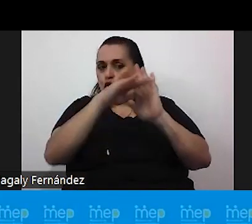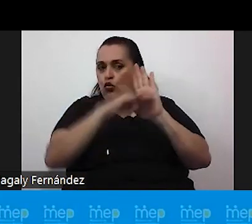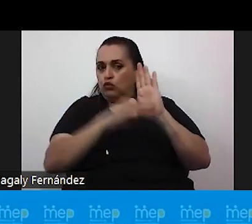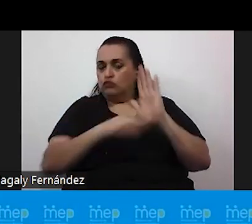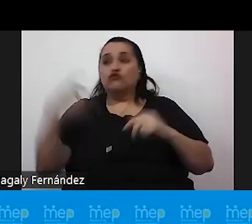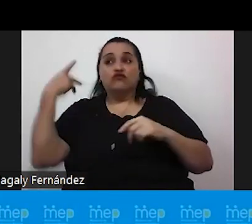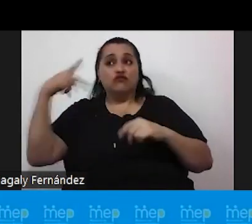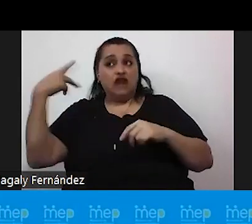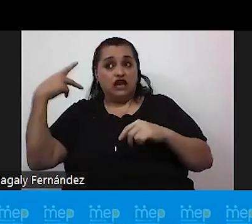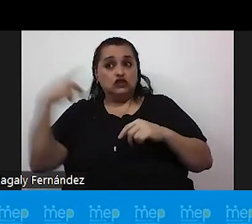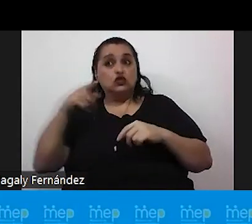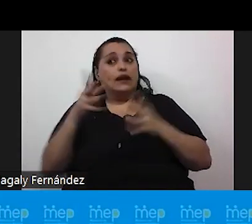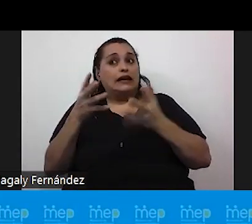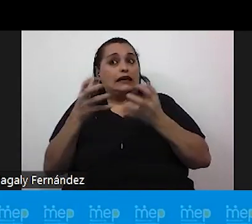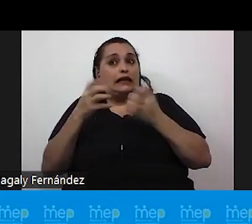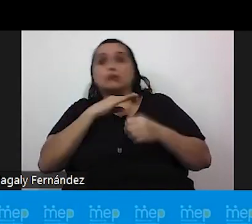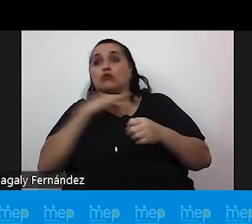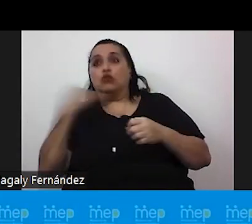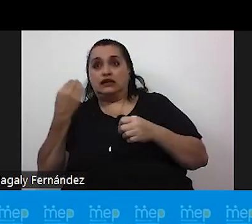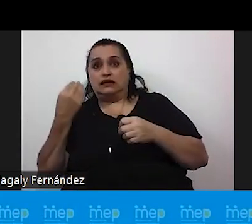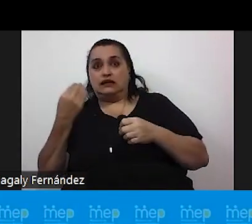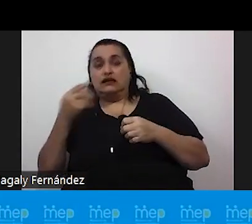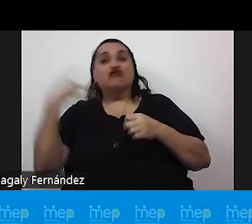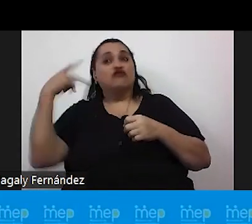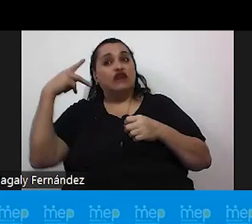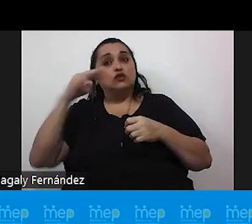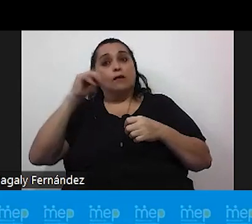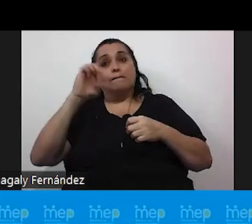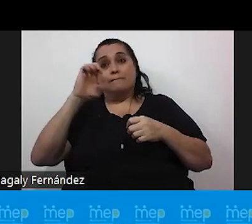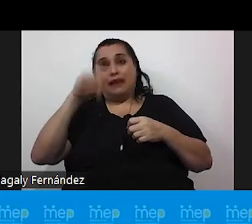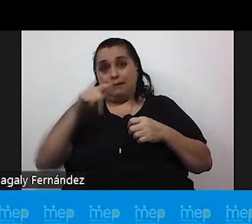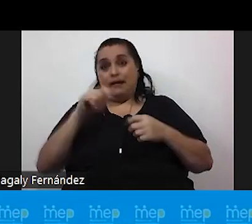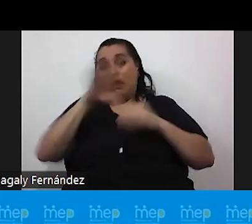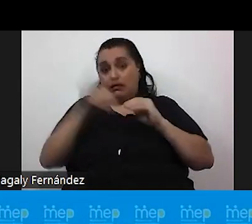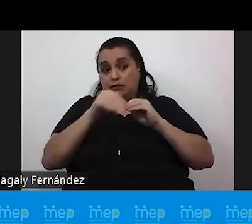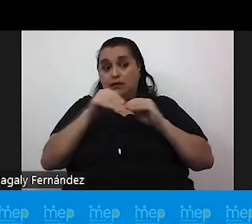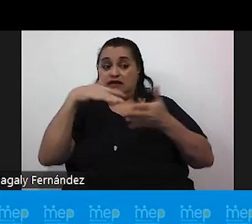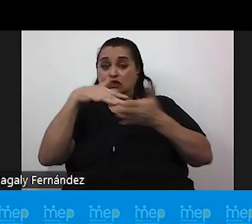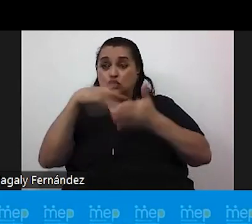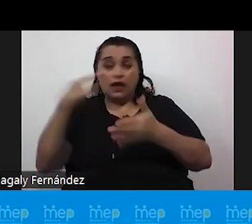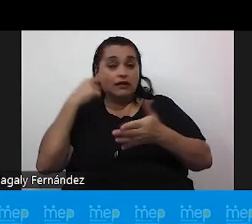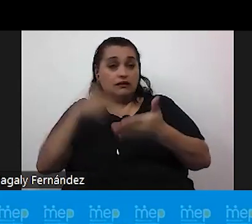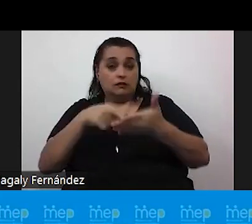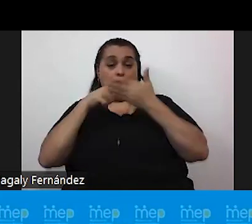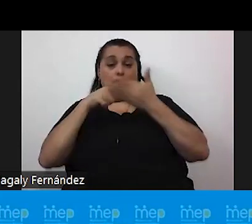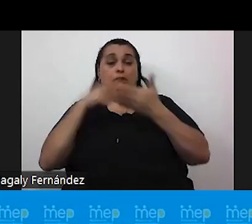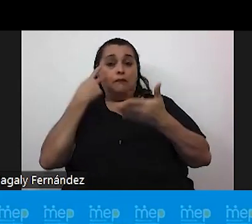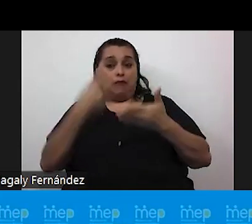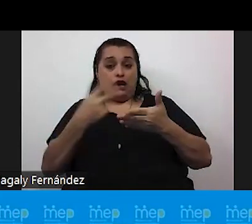tentativa de suicidio del MEP en caso de que además tengamos un estudiante que esté presentando estas